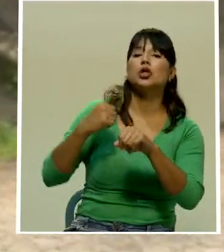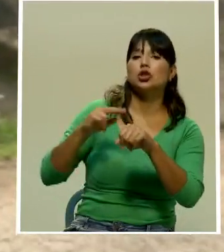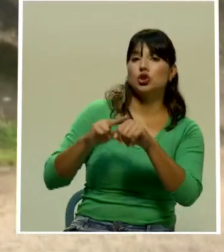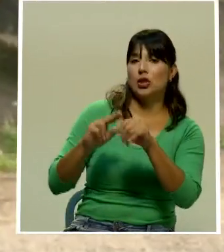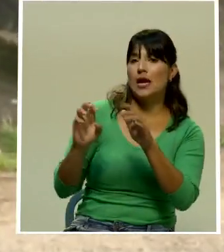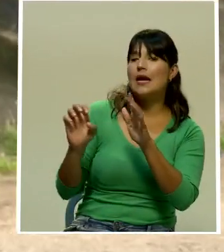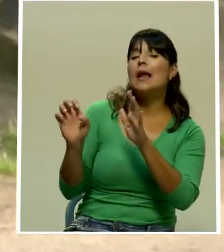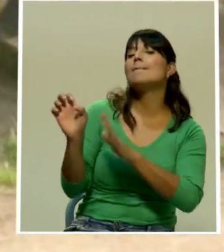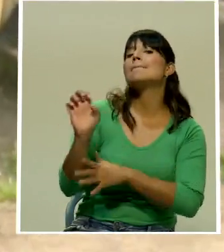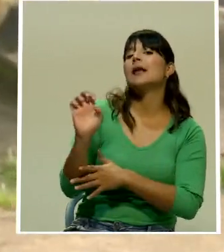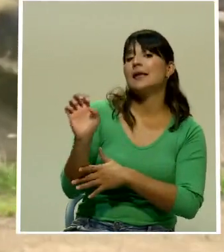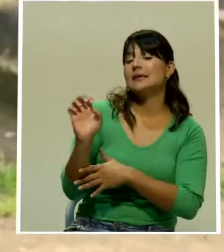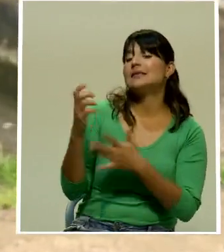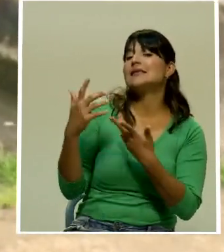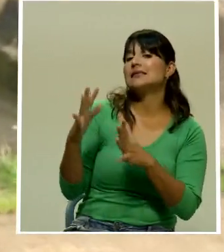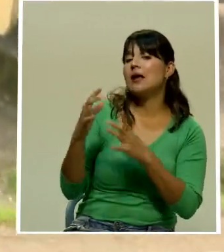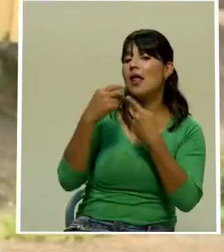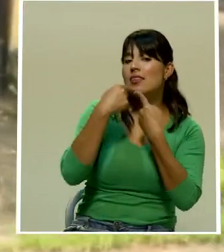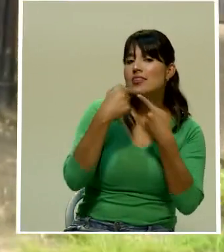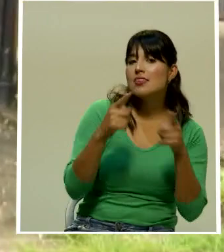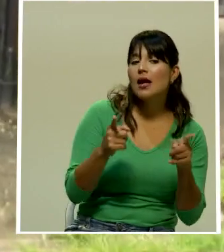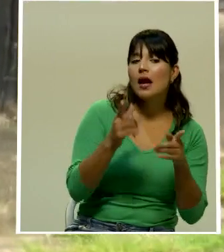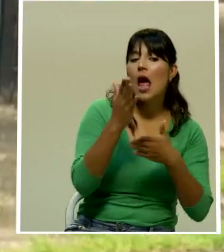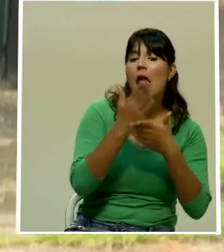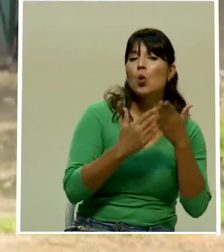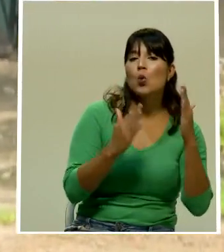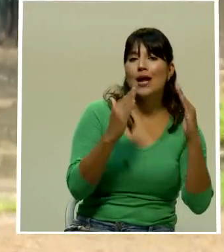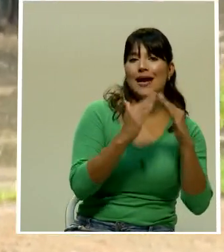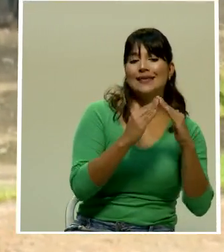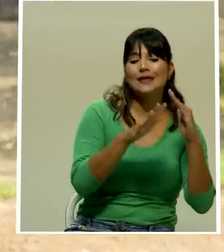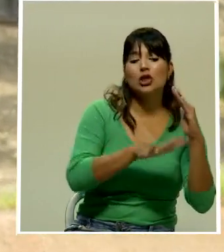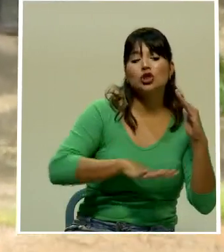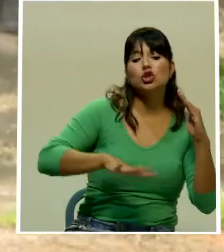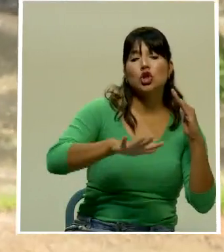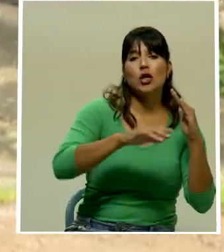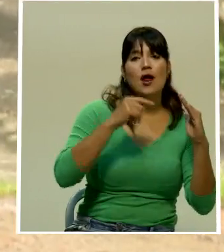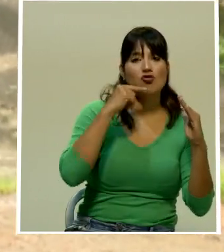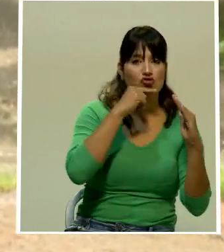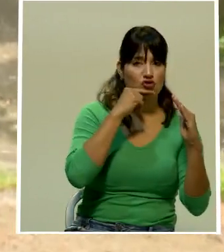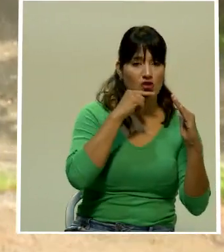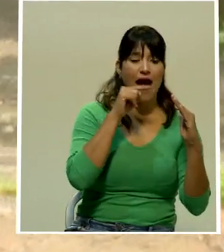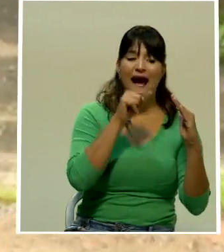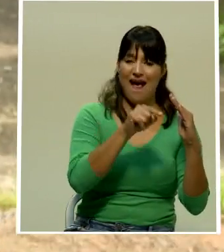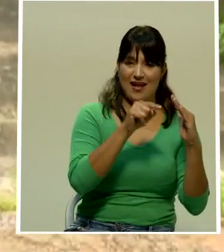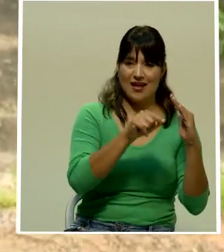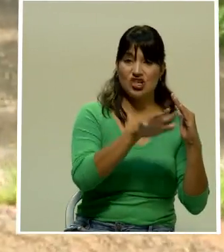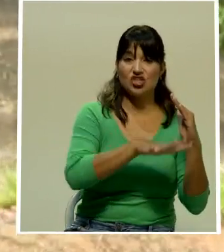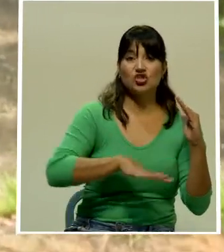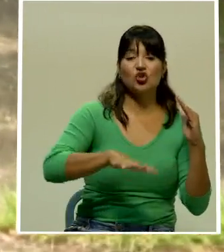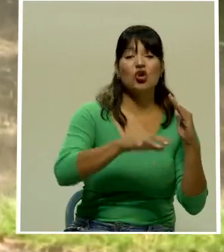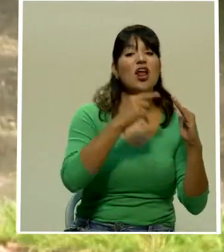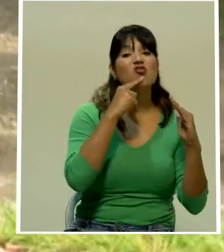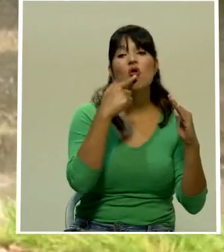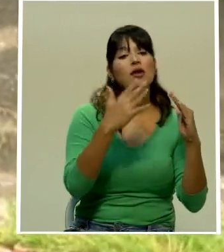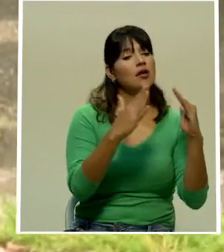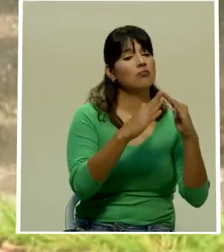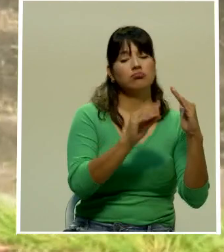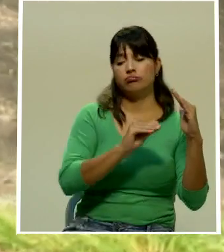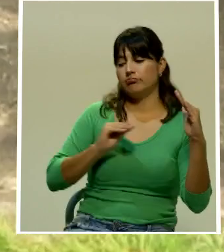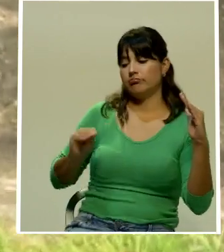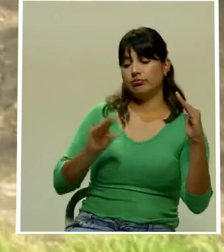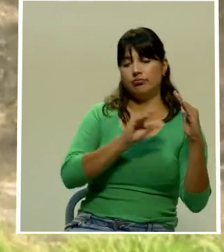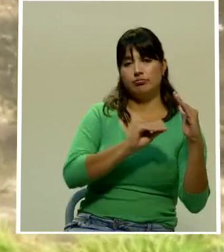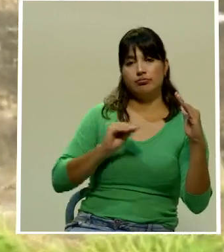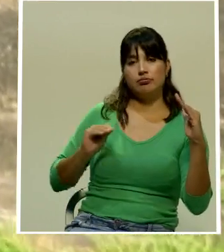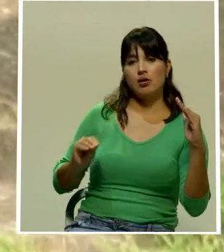roja que son 18 viviendas ya esas familias ya desalojaron algunas están ya alquilando otras todavía